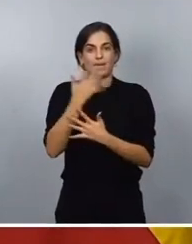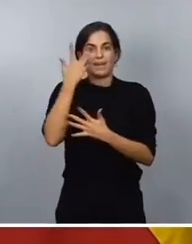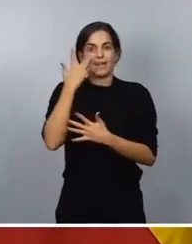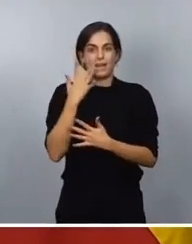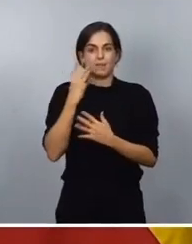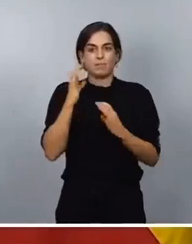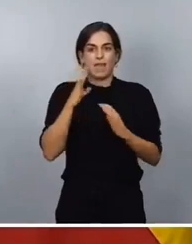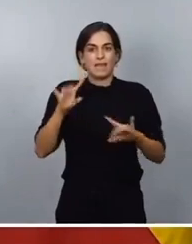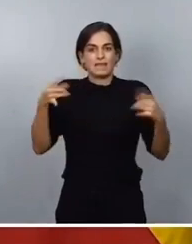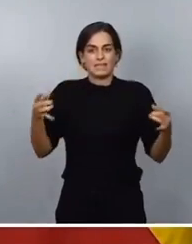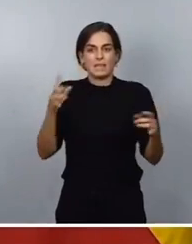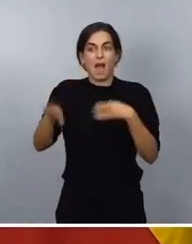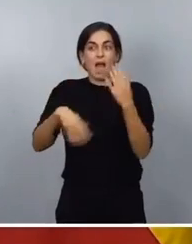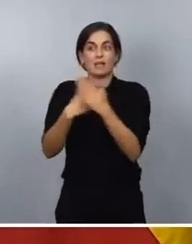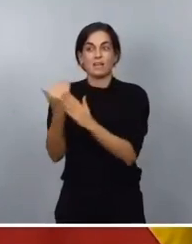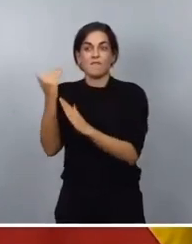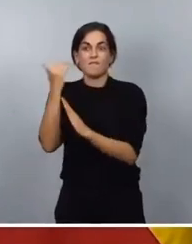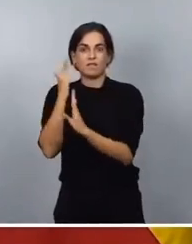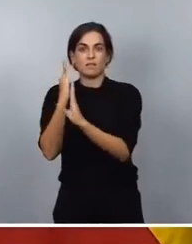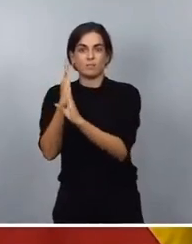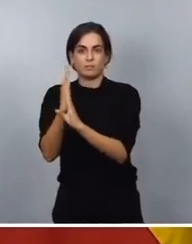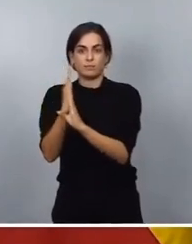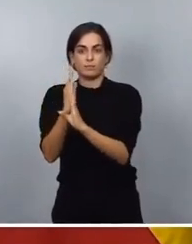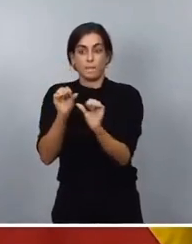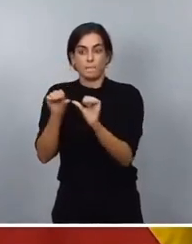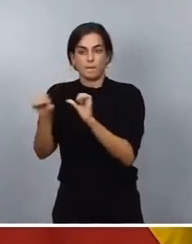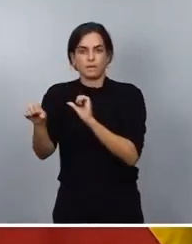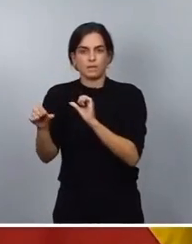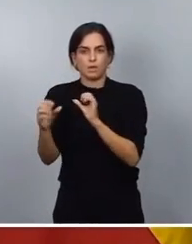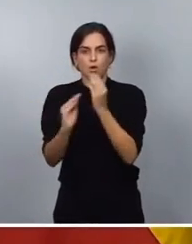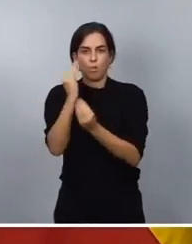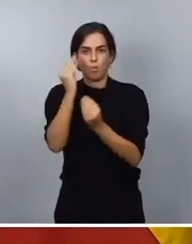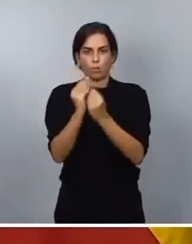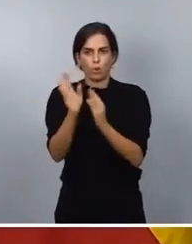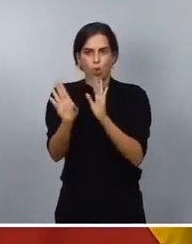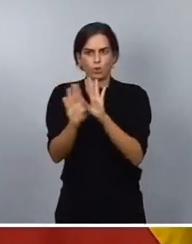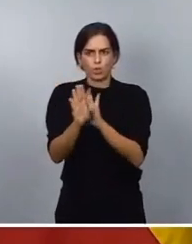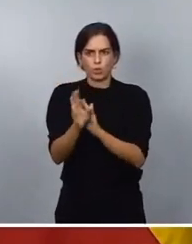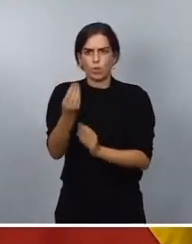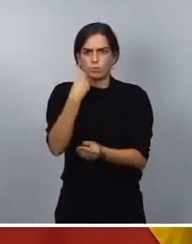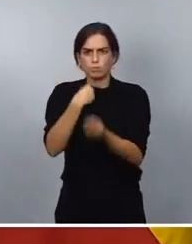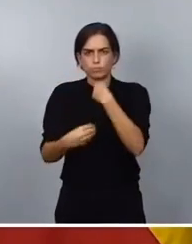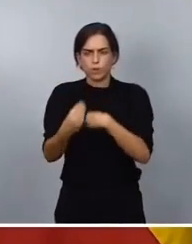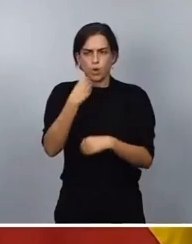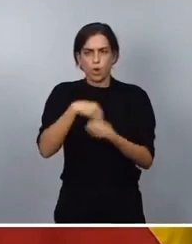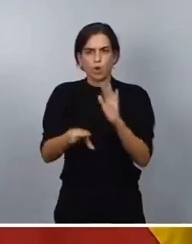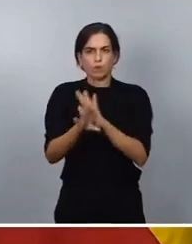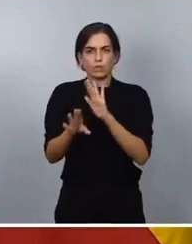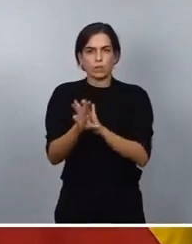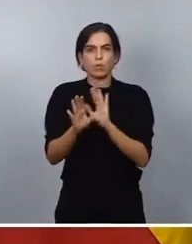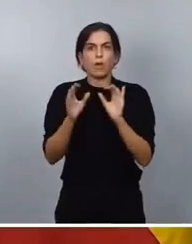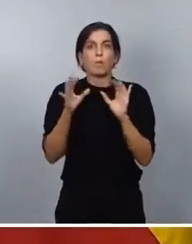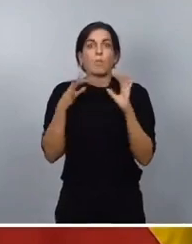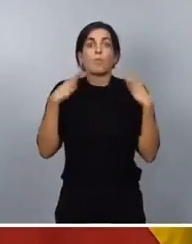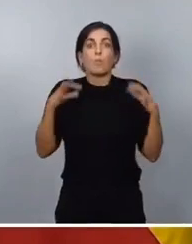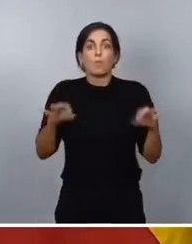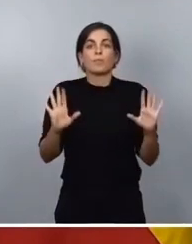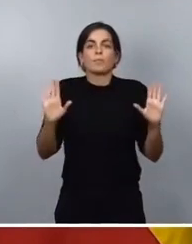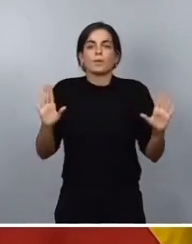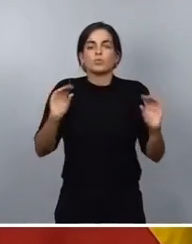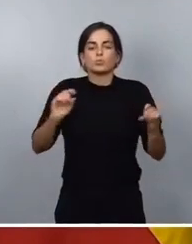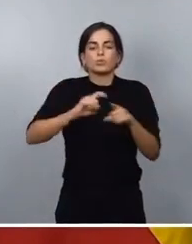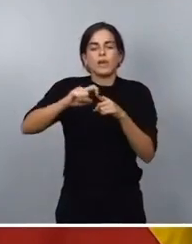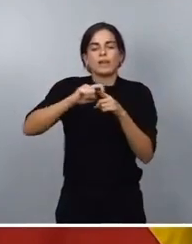ahí continúa siendo un producto alimentario perfectamente consumible, pero evidentemente ya se han degradado algunas de las